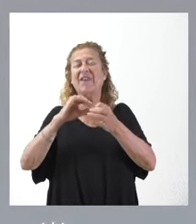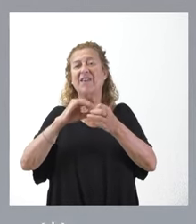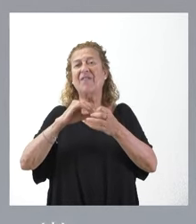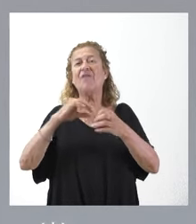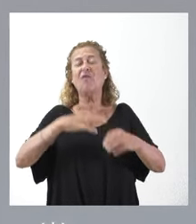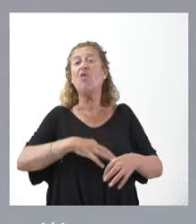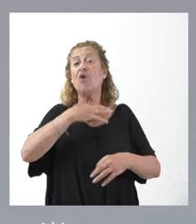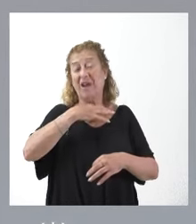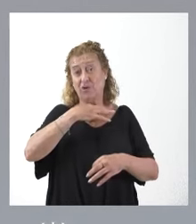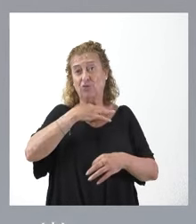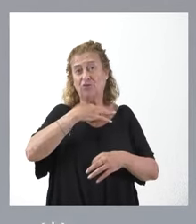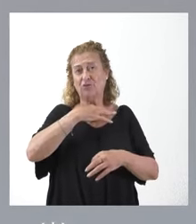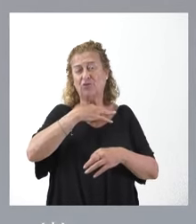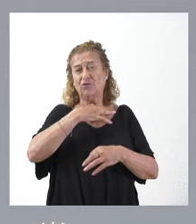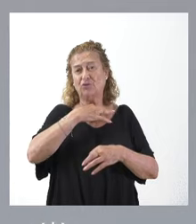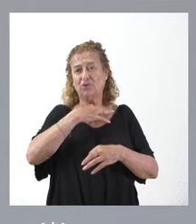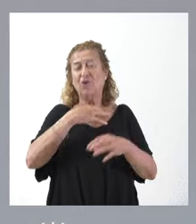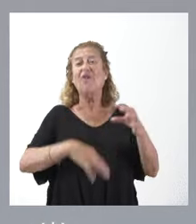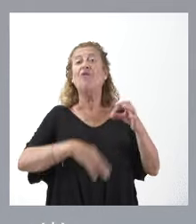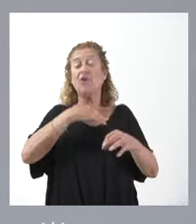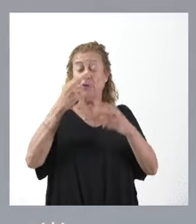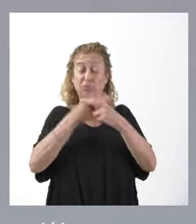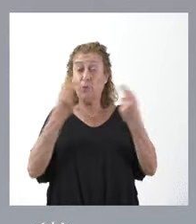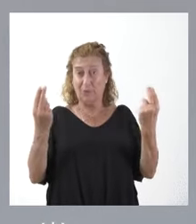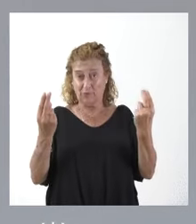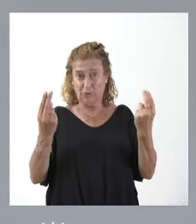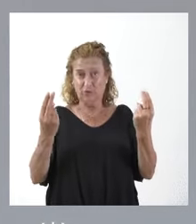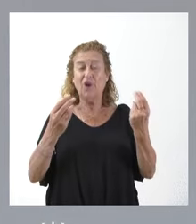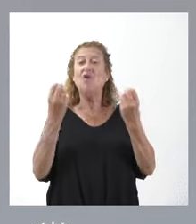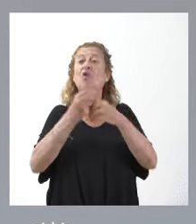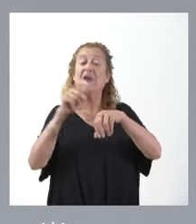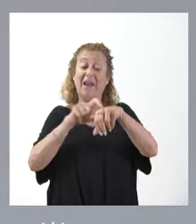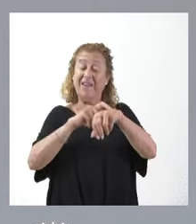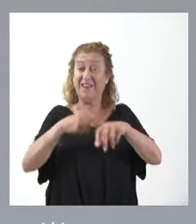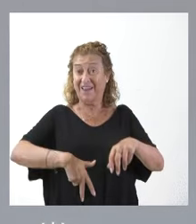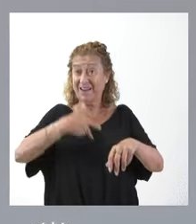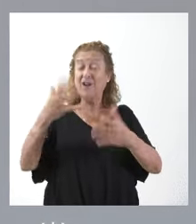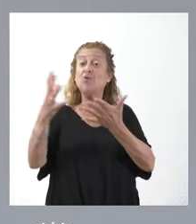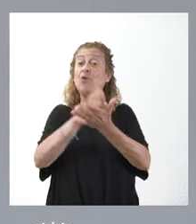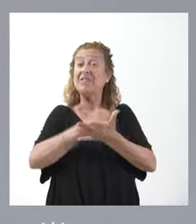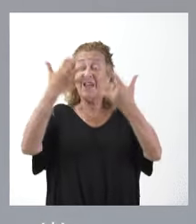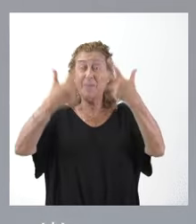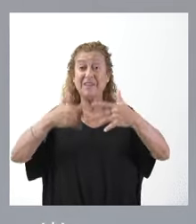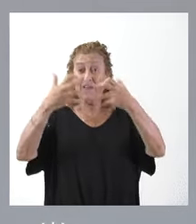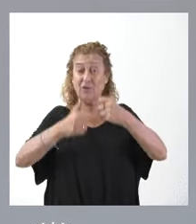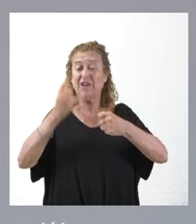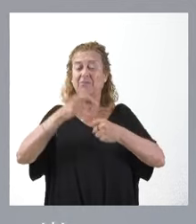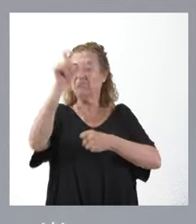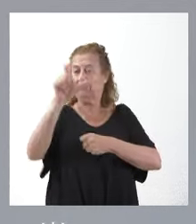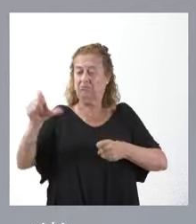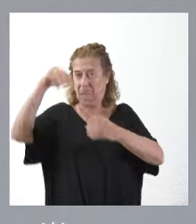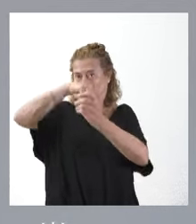funcionarios públicos. Con carácter general, todas las administraciones se dotan de su plantilla